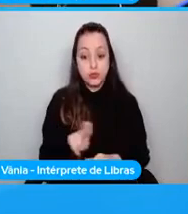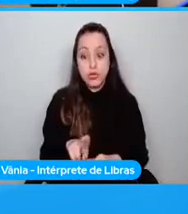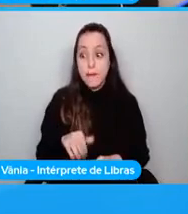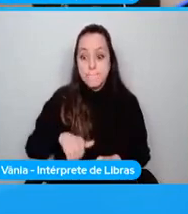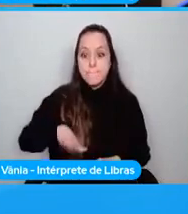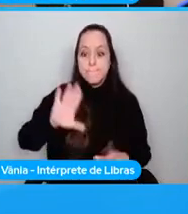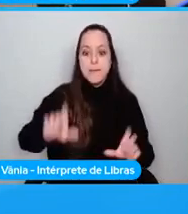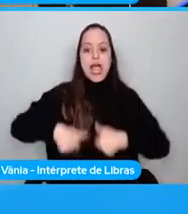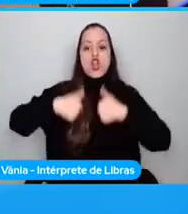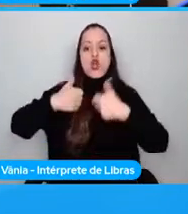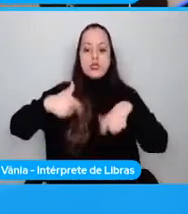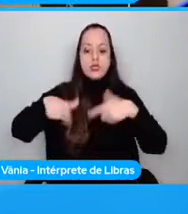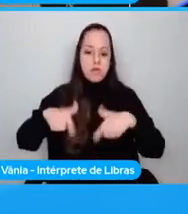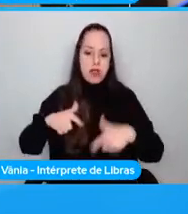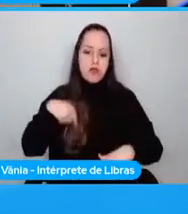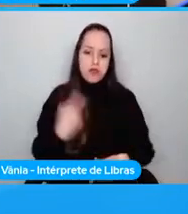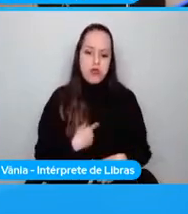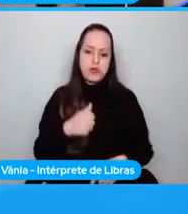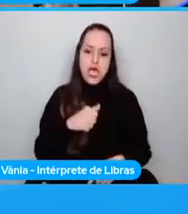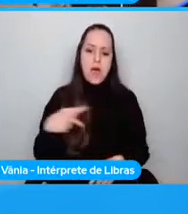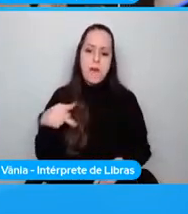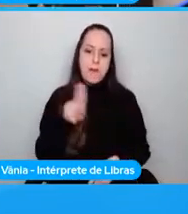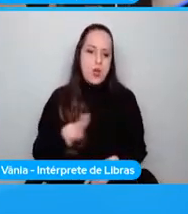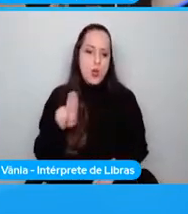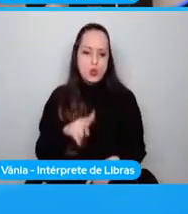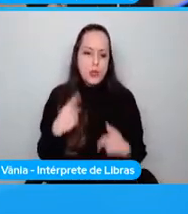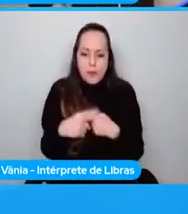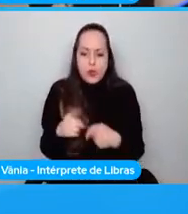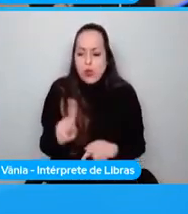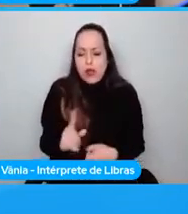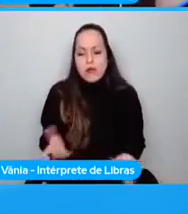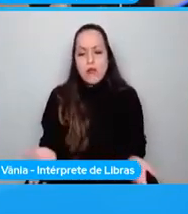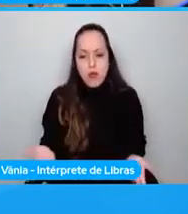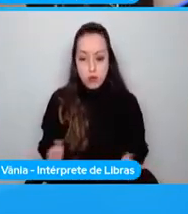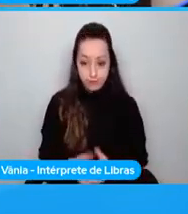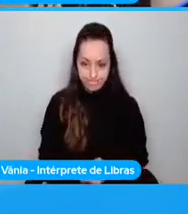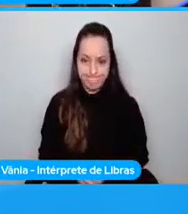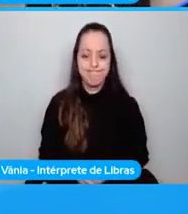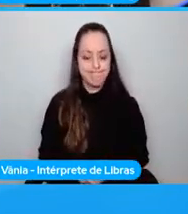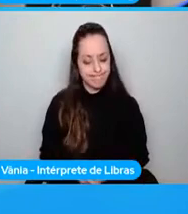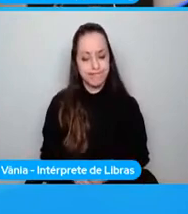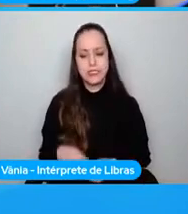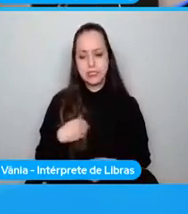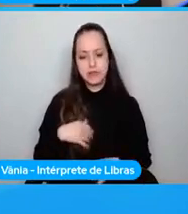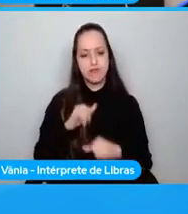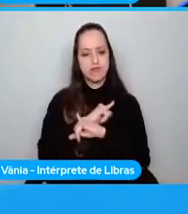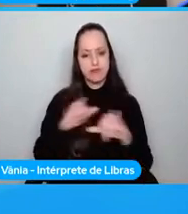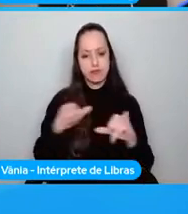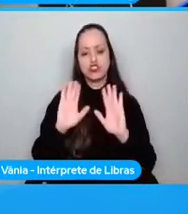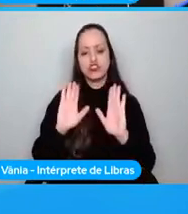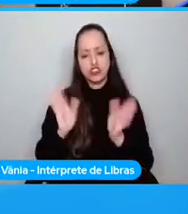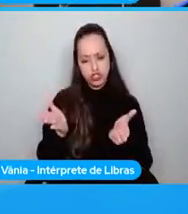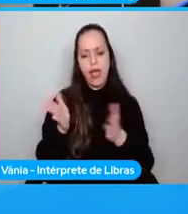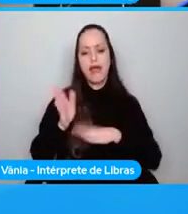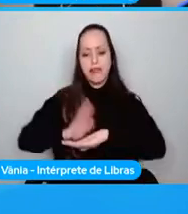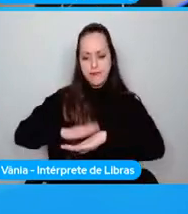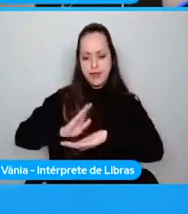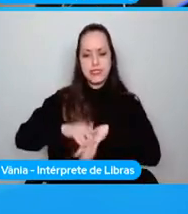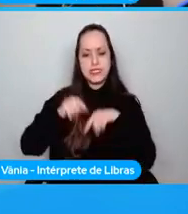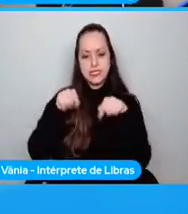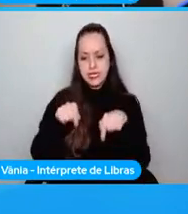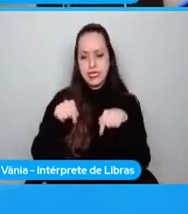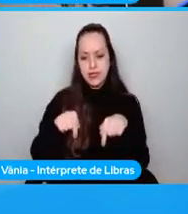provecho a nuestras aplicaciones? Les quiero decir que ya eso está ocurriendo, ya está